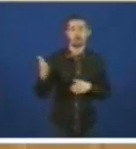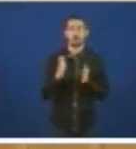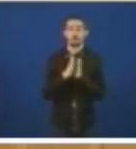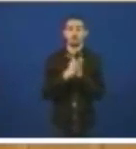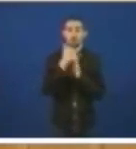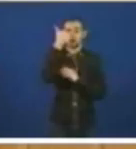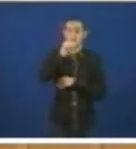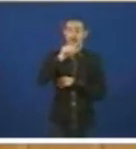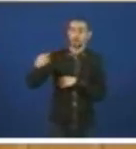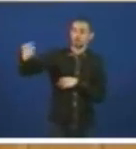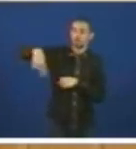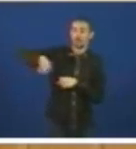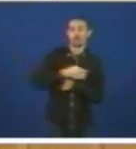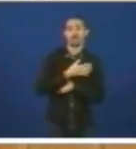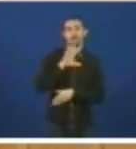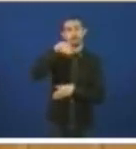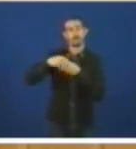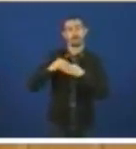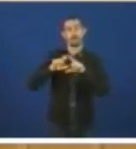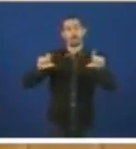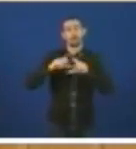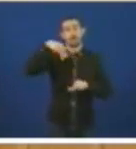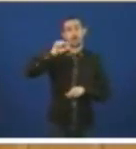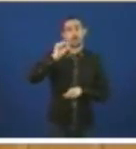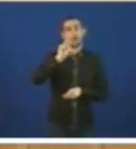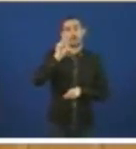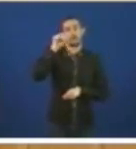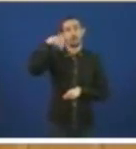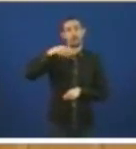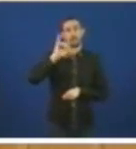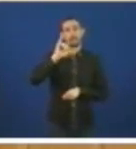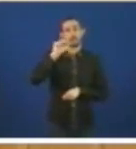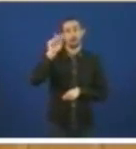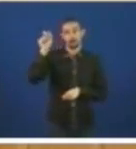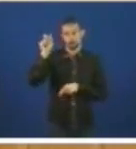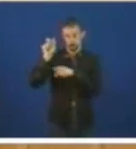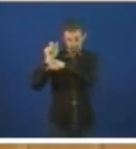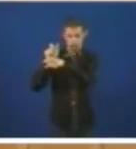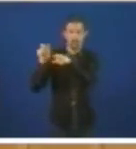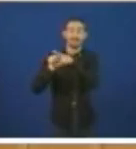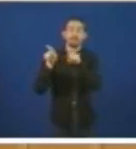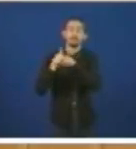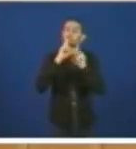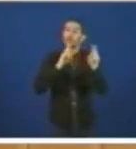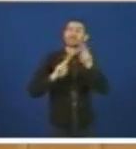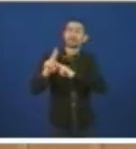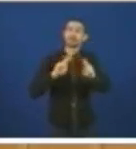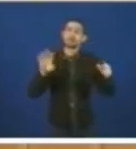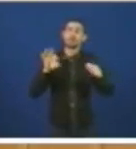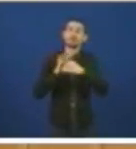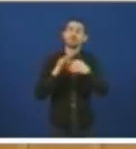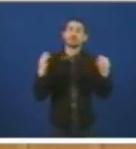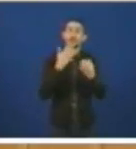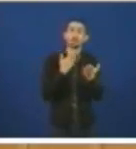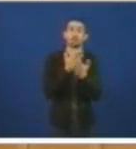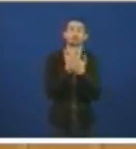sindicalistas de Navante. Esta interpelación ten a ver con unha proposición de